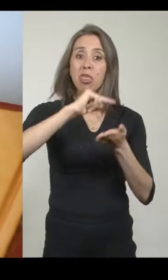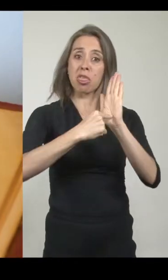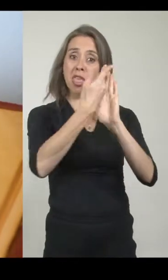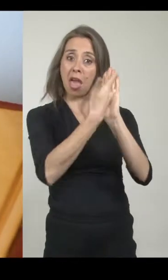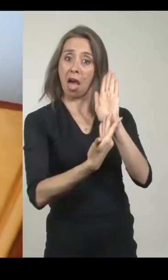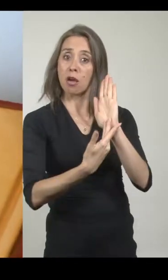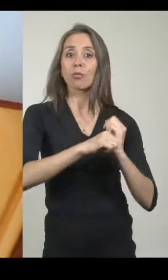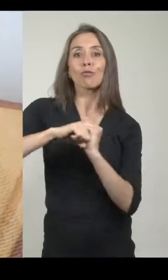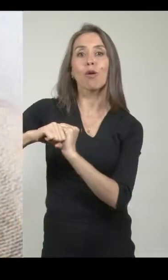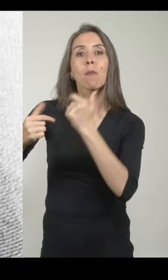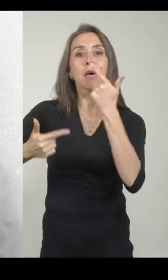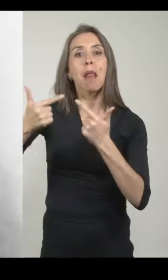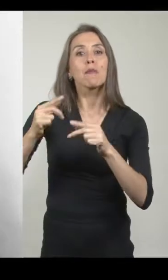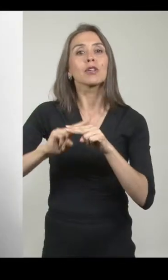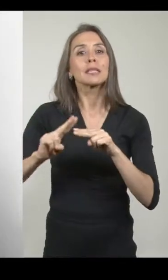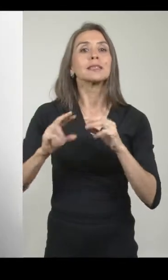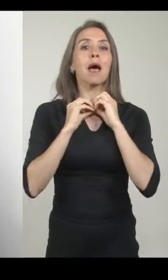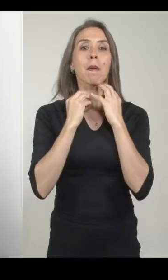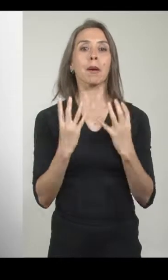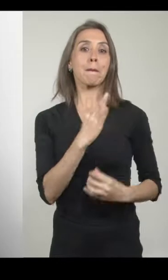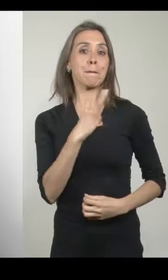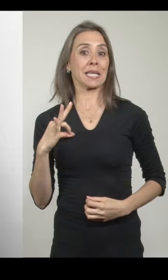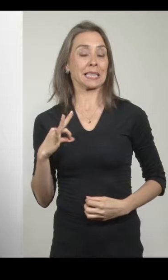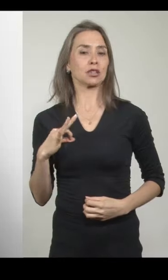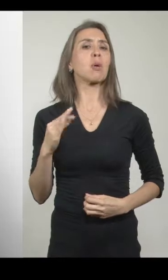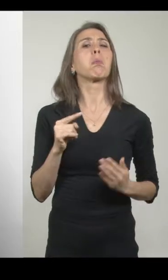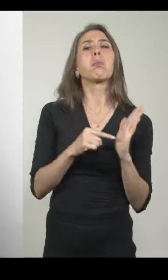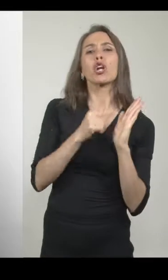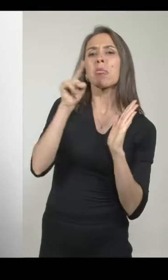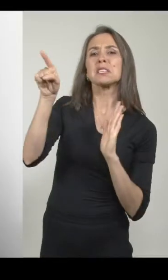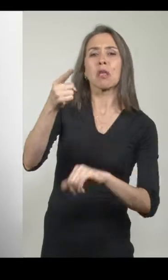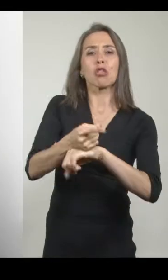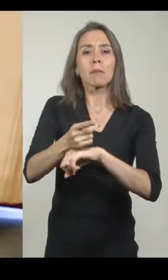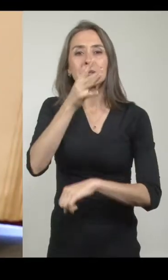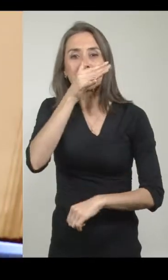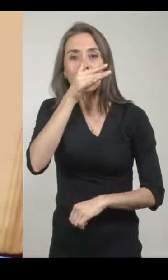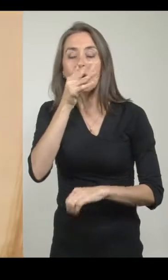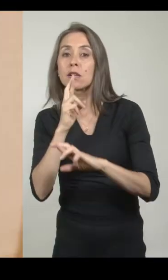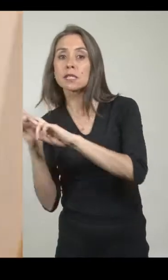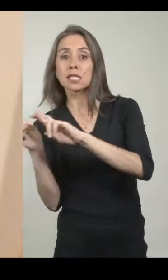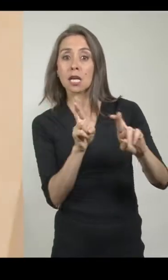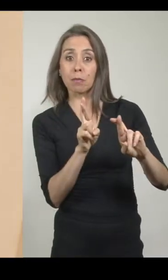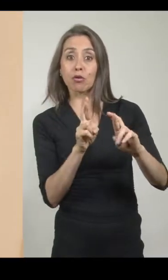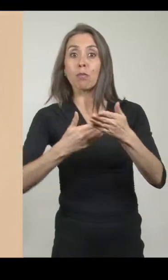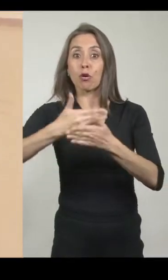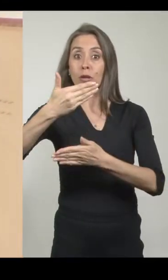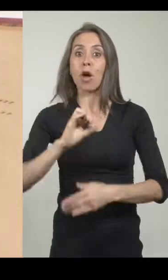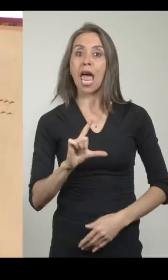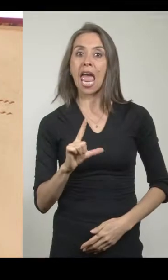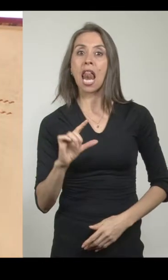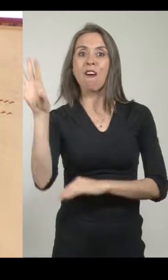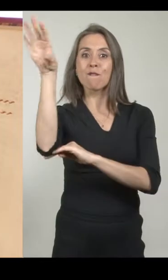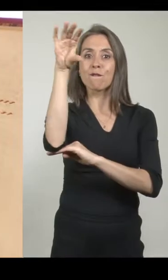contrarias a la política del ministro Diego Portales, a quien consideraban dominante y sarcástico. Fueron contestadas duramente a través del periódico